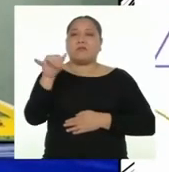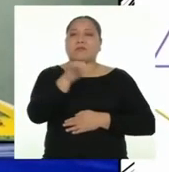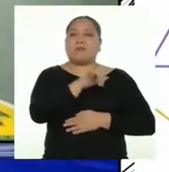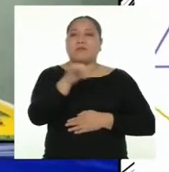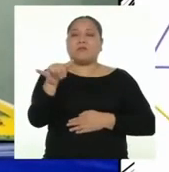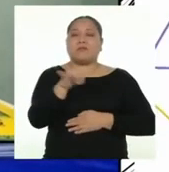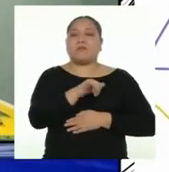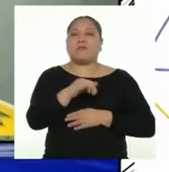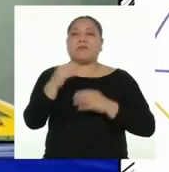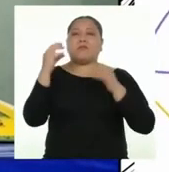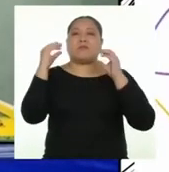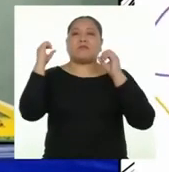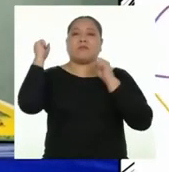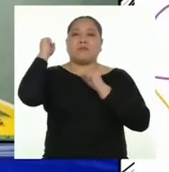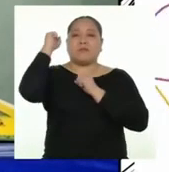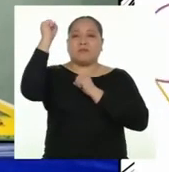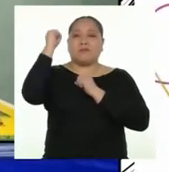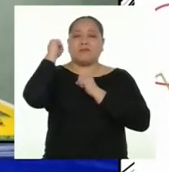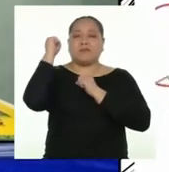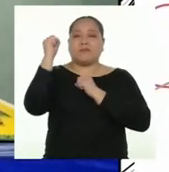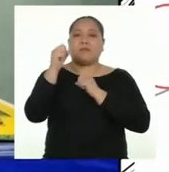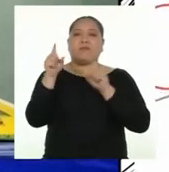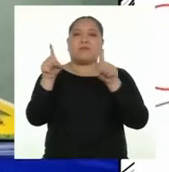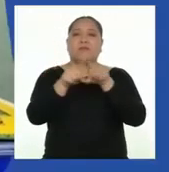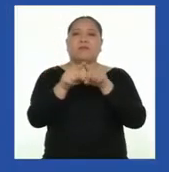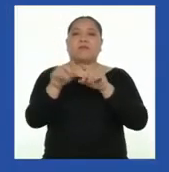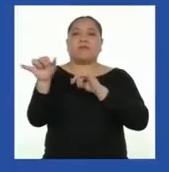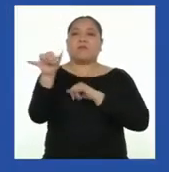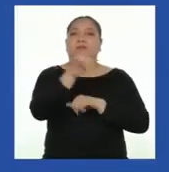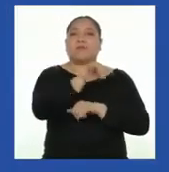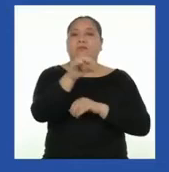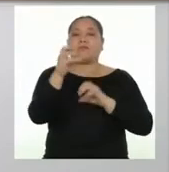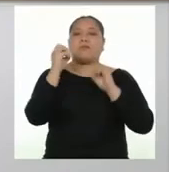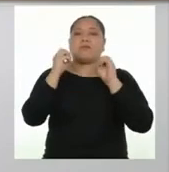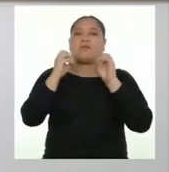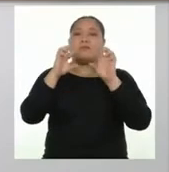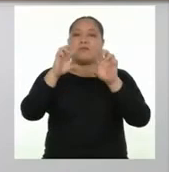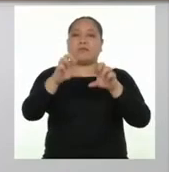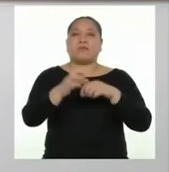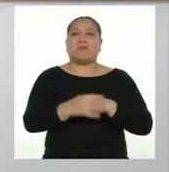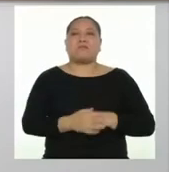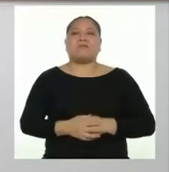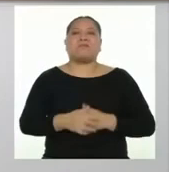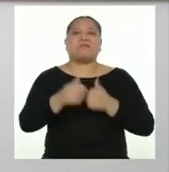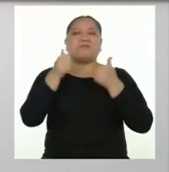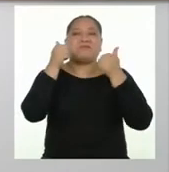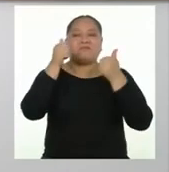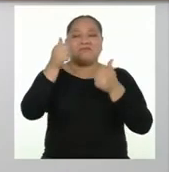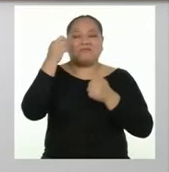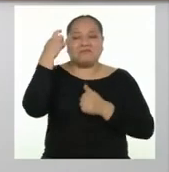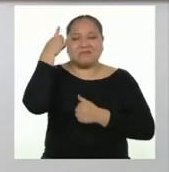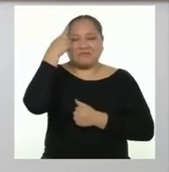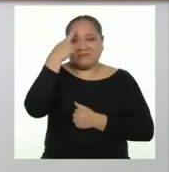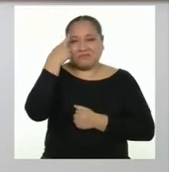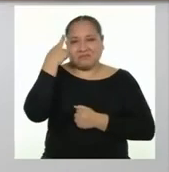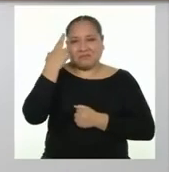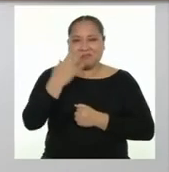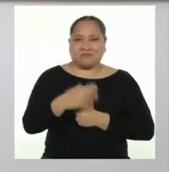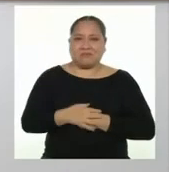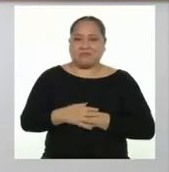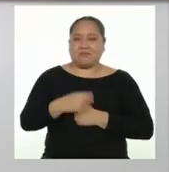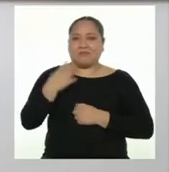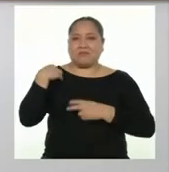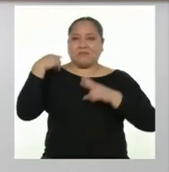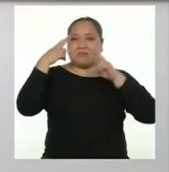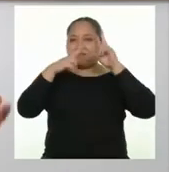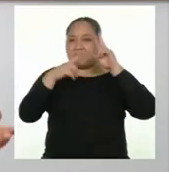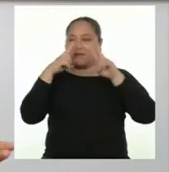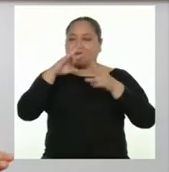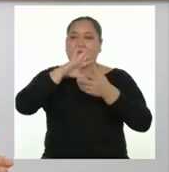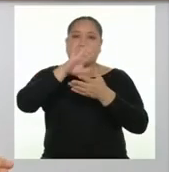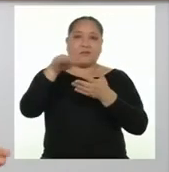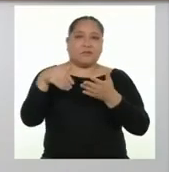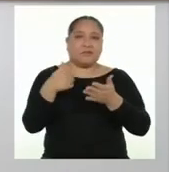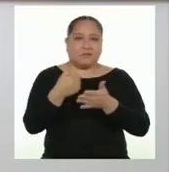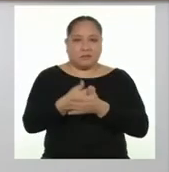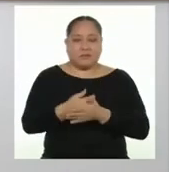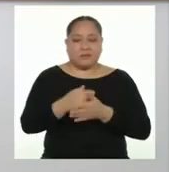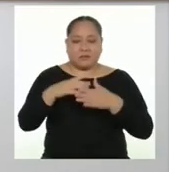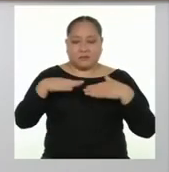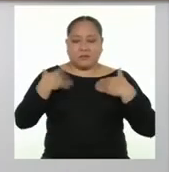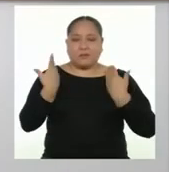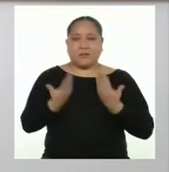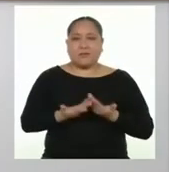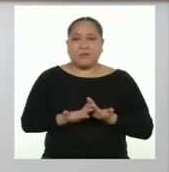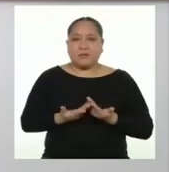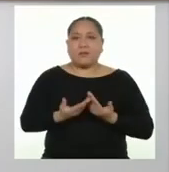mismos derechos y oportunidades. ¡Qué grandes reflexiones! Como vemos, todas y todos